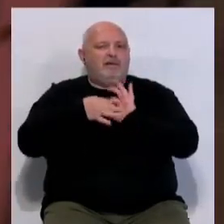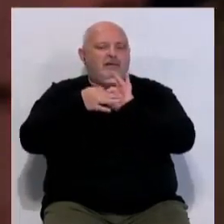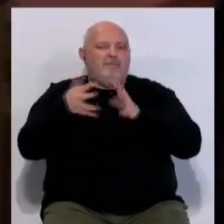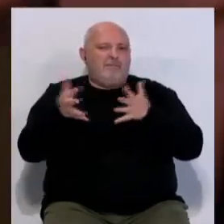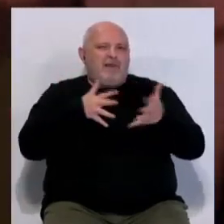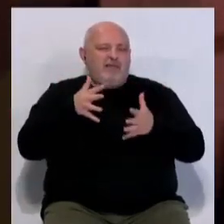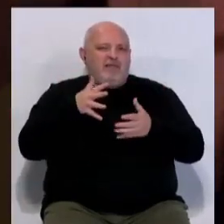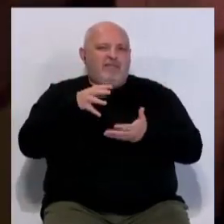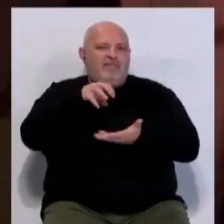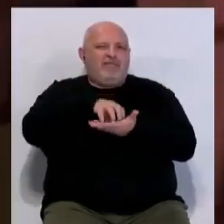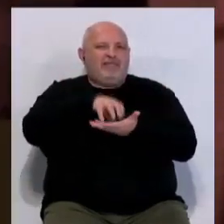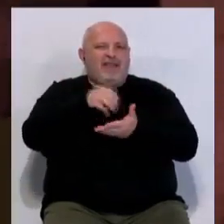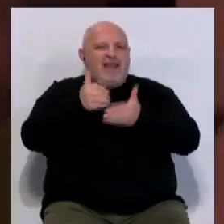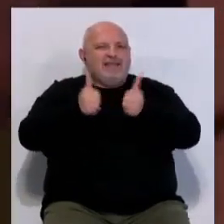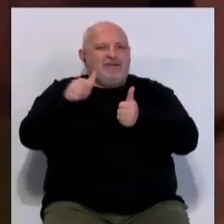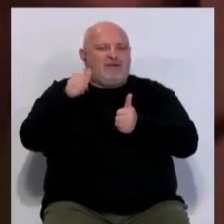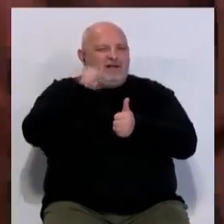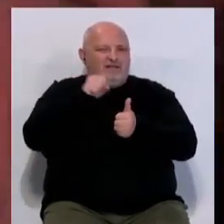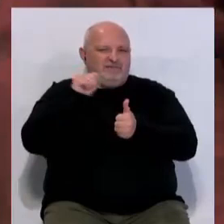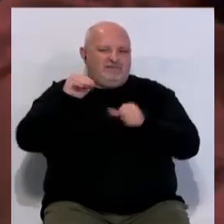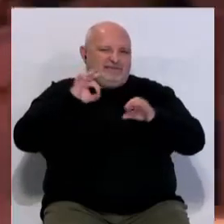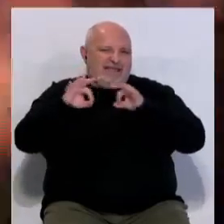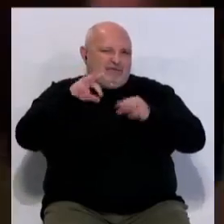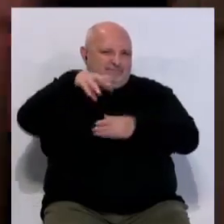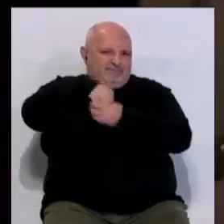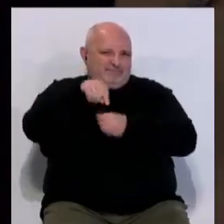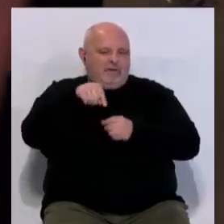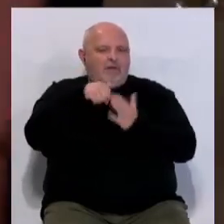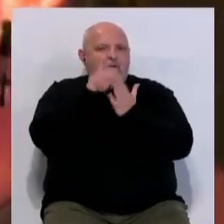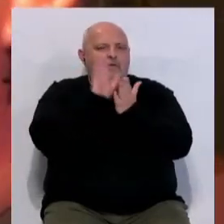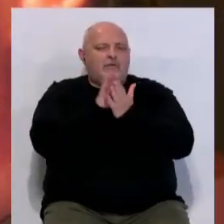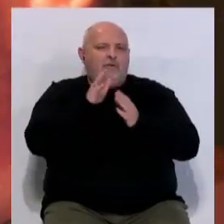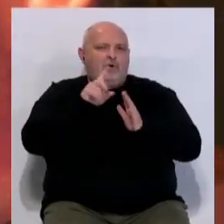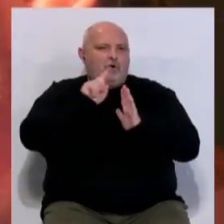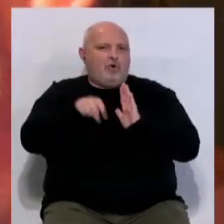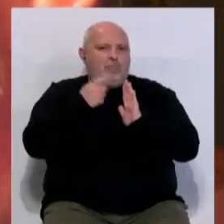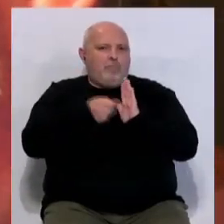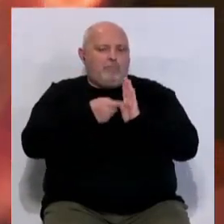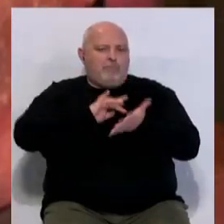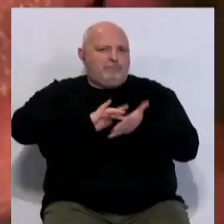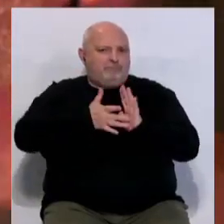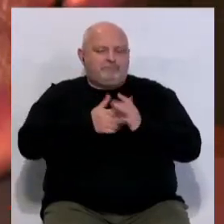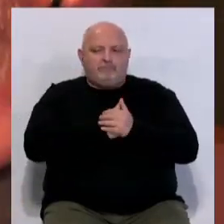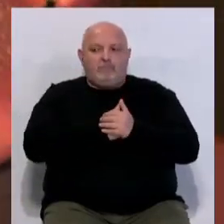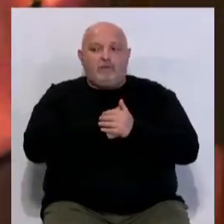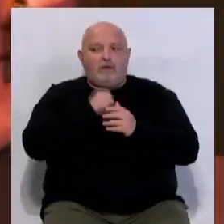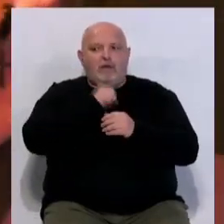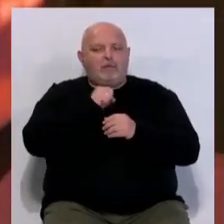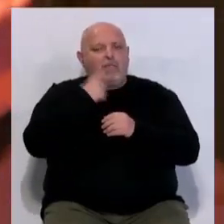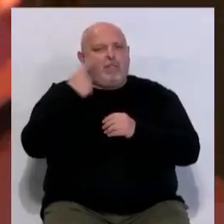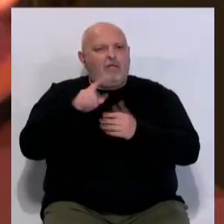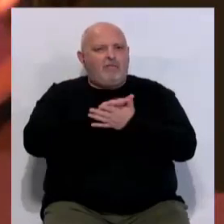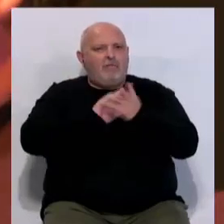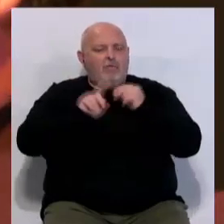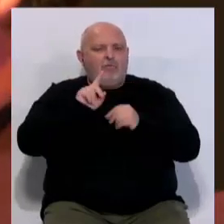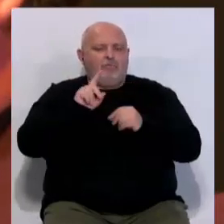marzo de la sala central Lechera en un recital que colgó el cartel de entradas agotadas. El cantador estuvo acompañado